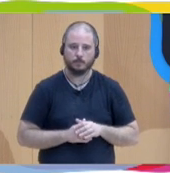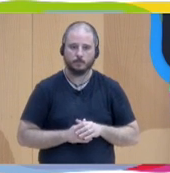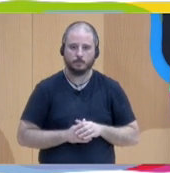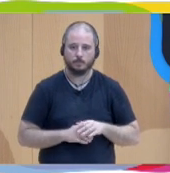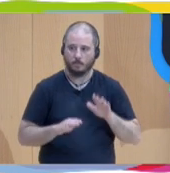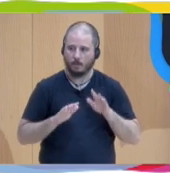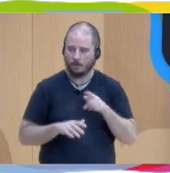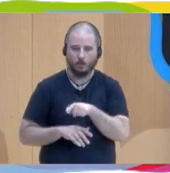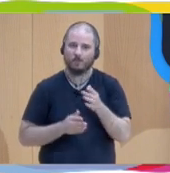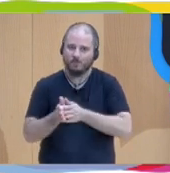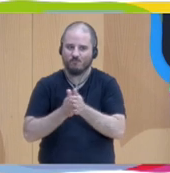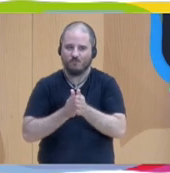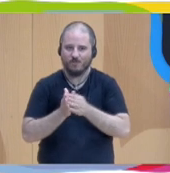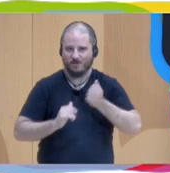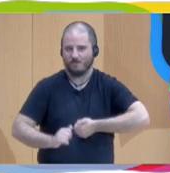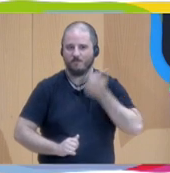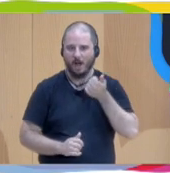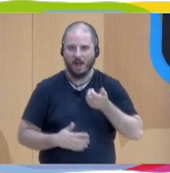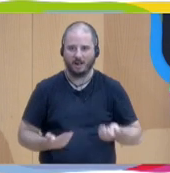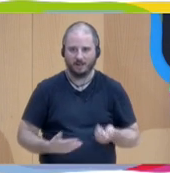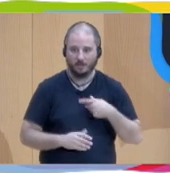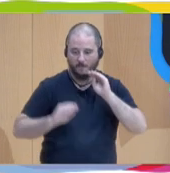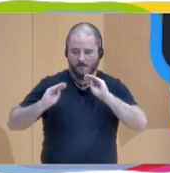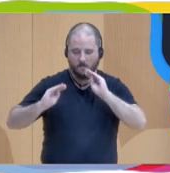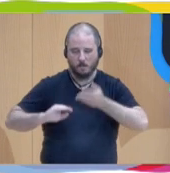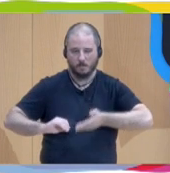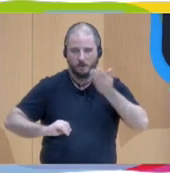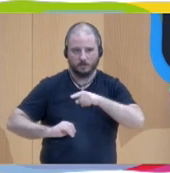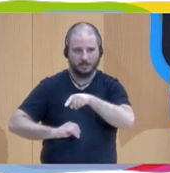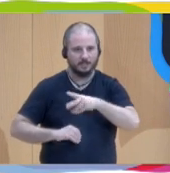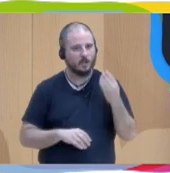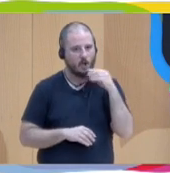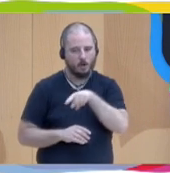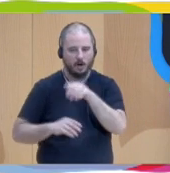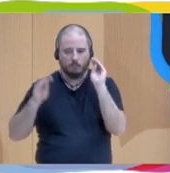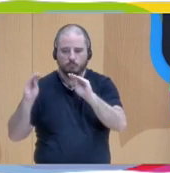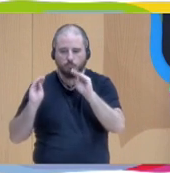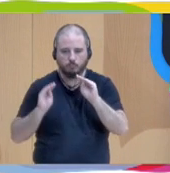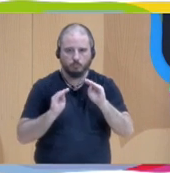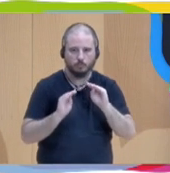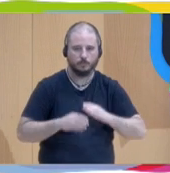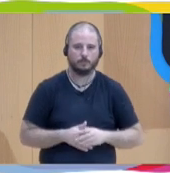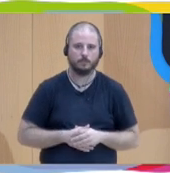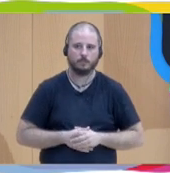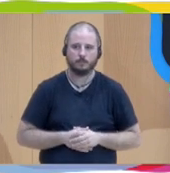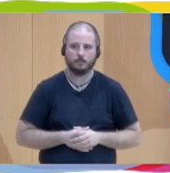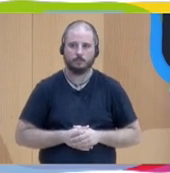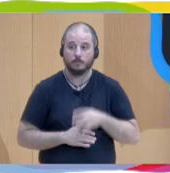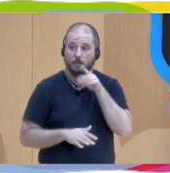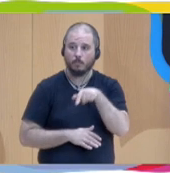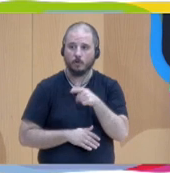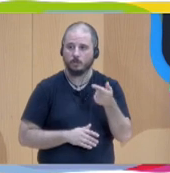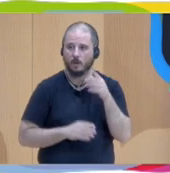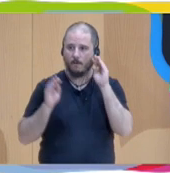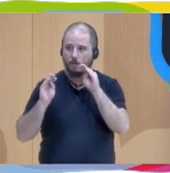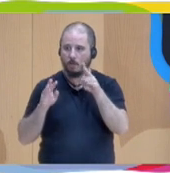muy motivadas. La formación es muy importante por esta persona y por ello la formación, la